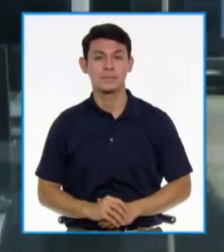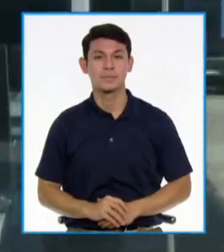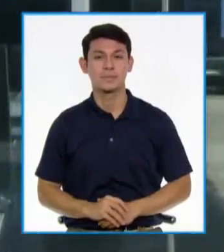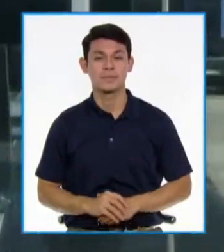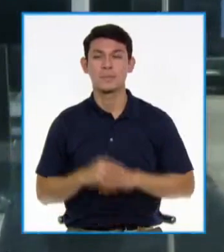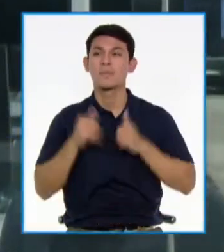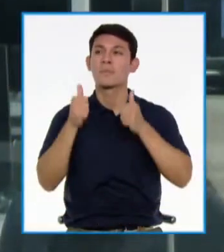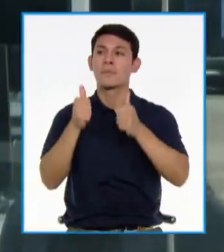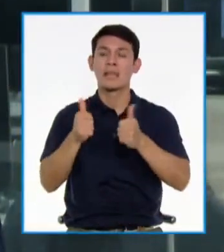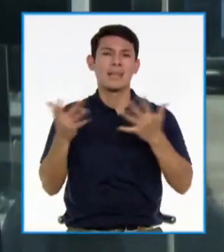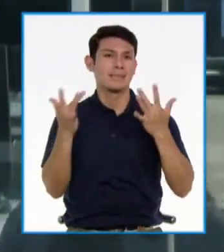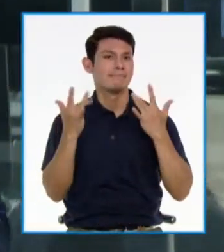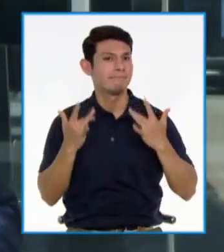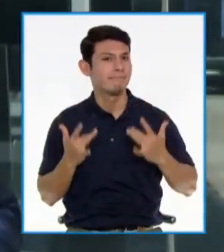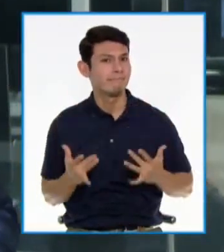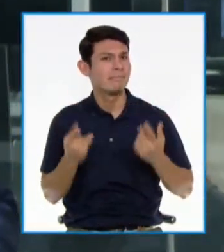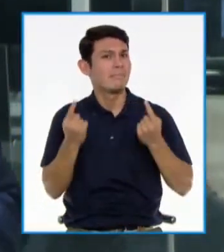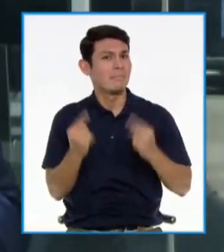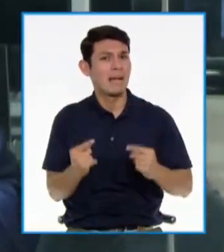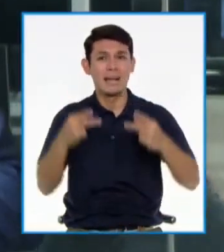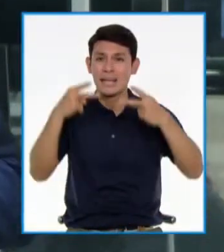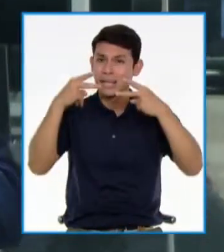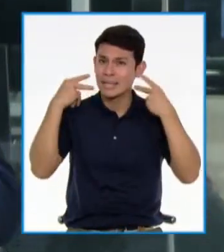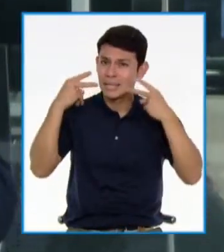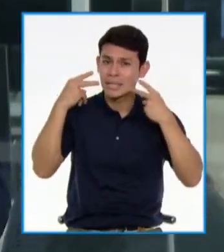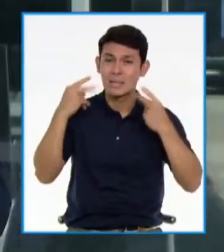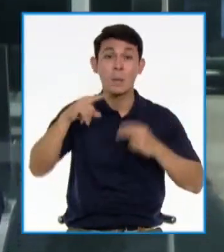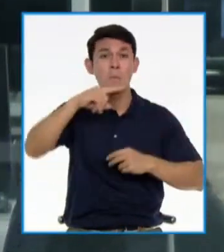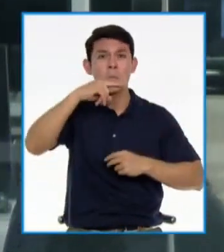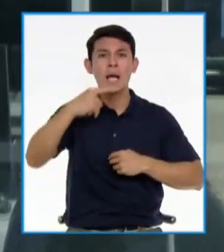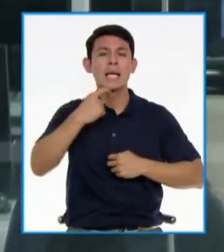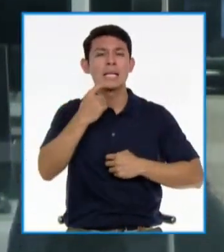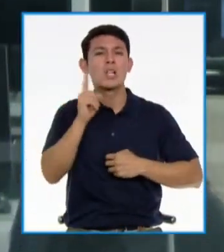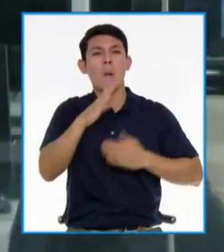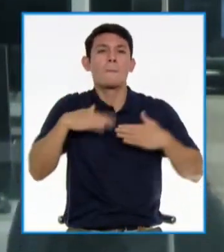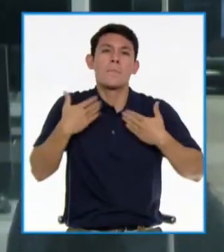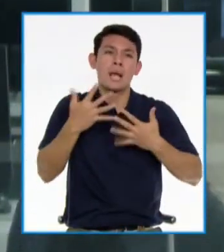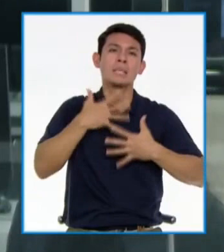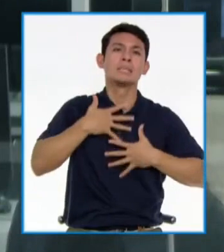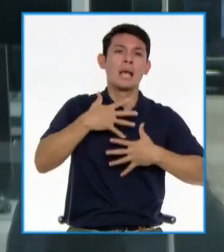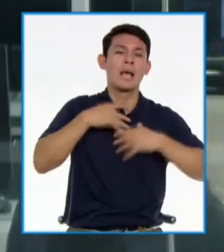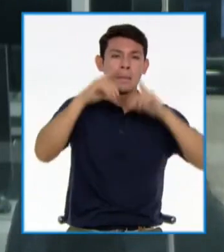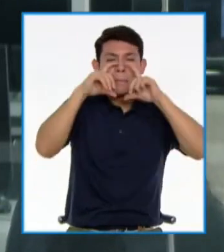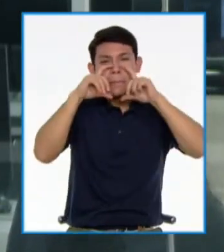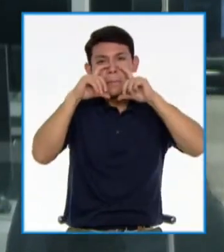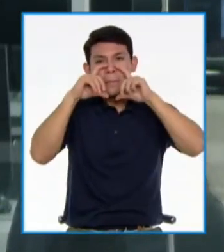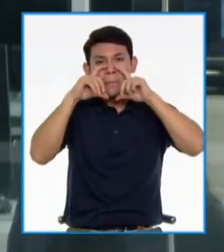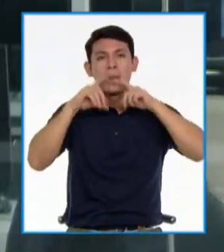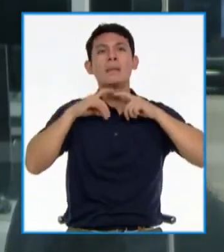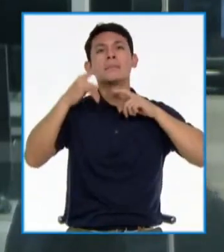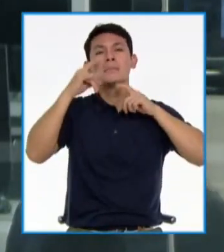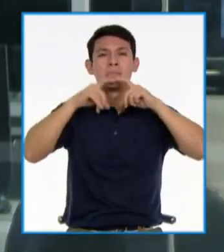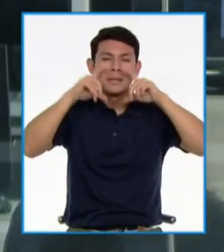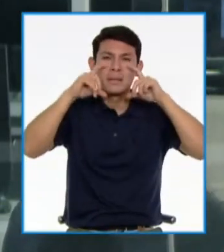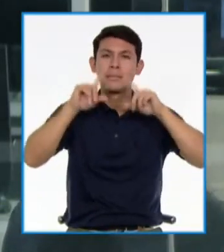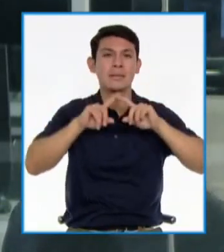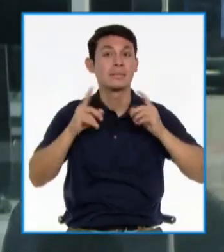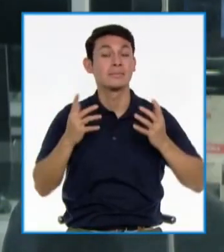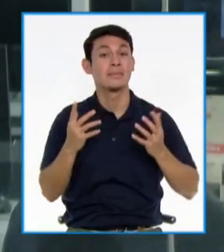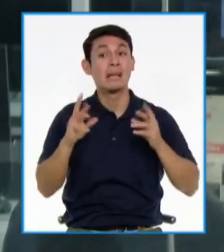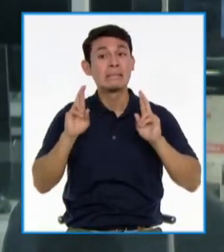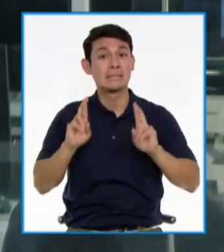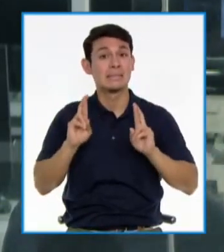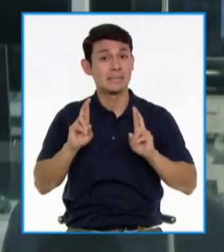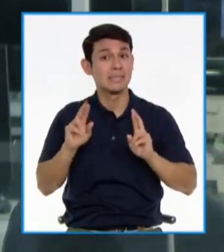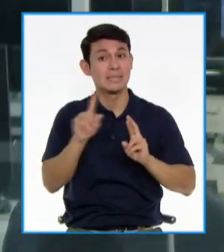Listo Elvis, lamentable, ¿no? Lo que ocurre ahí en Iquitos. La señora dice que no puede respirar, le falta el aire, cuando se pone la mascarilla, esperemos que no